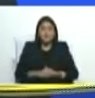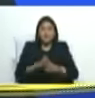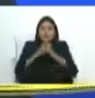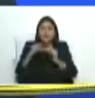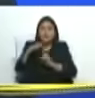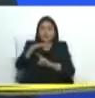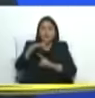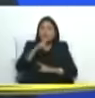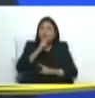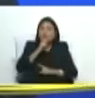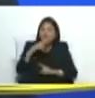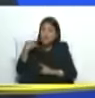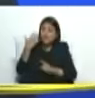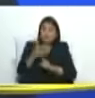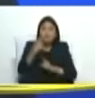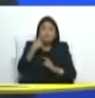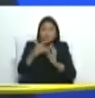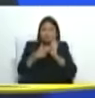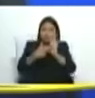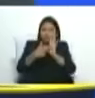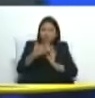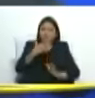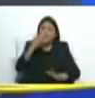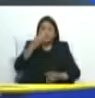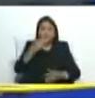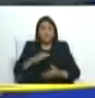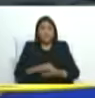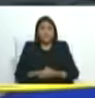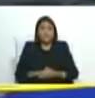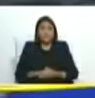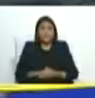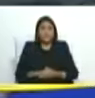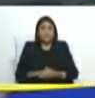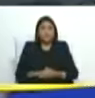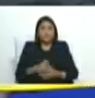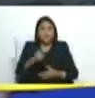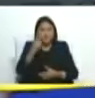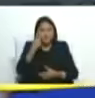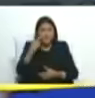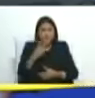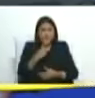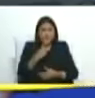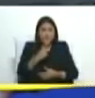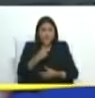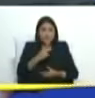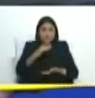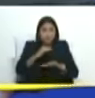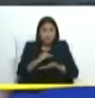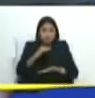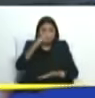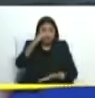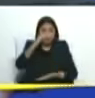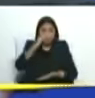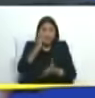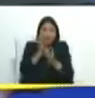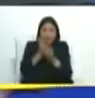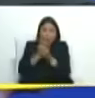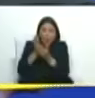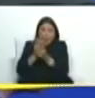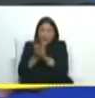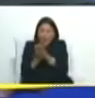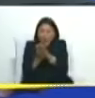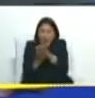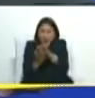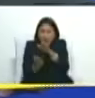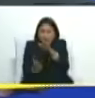puesto la vida con la verdad y nos fuimos entonces ustedes me vieron con el fajo de documentos ¿no? ahí van todas las